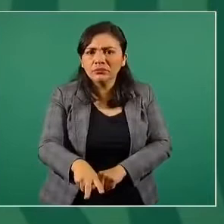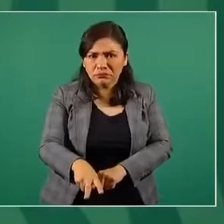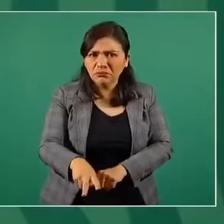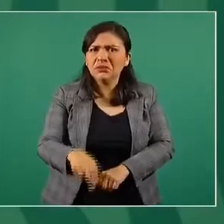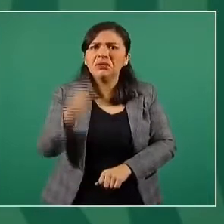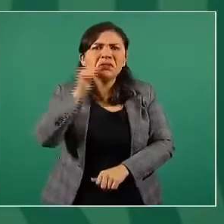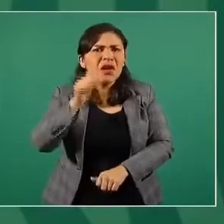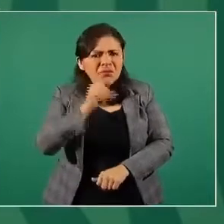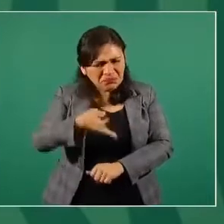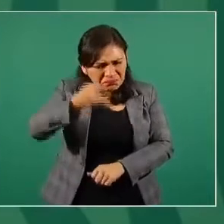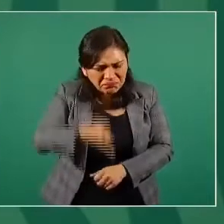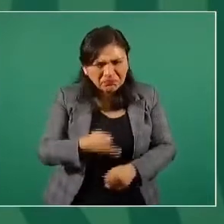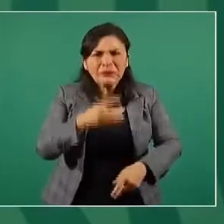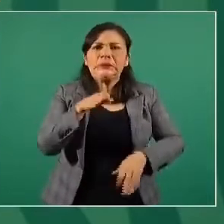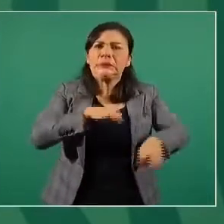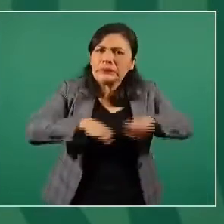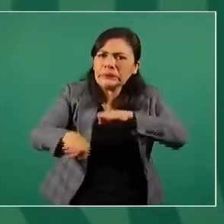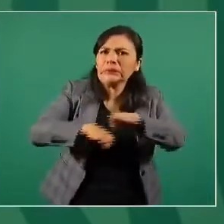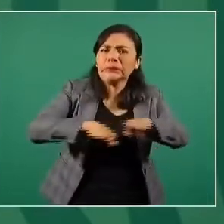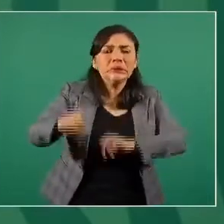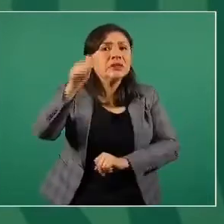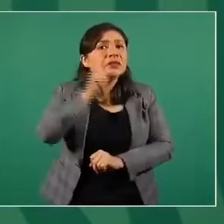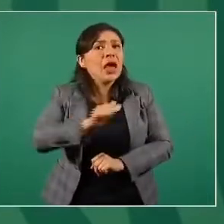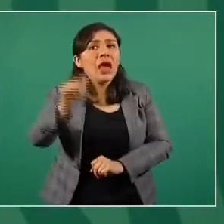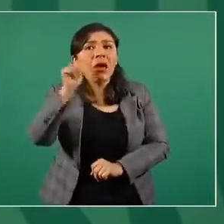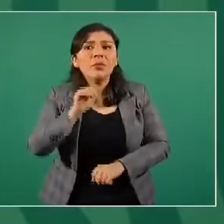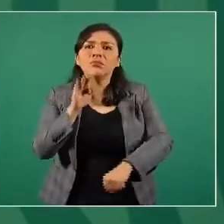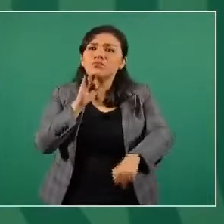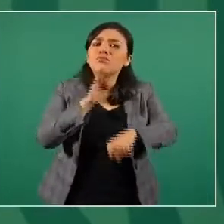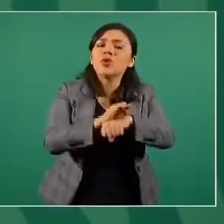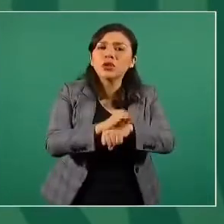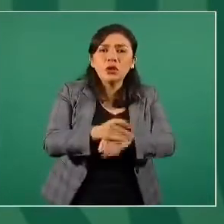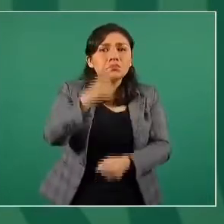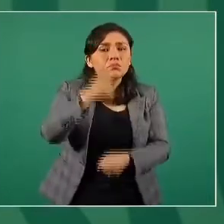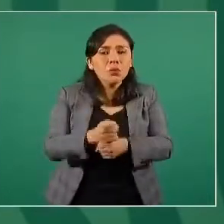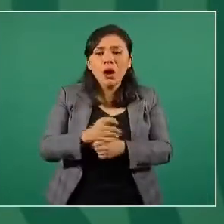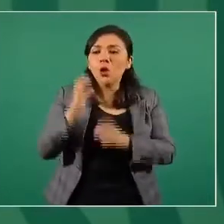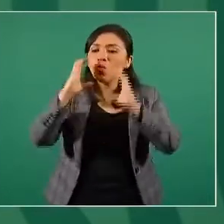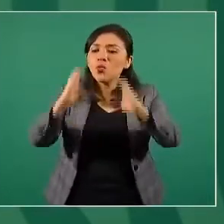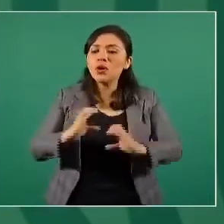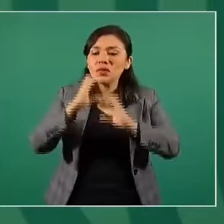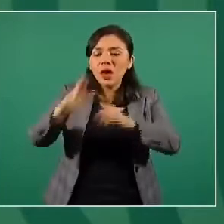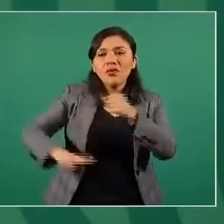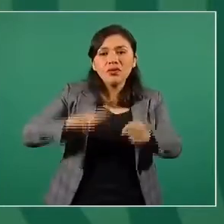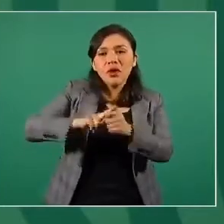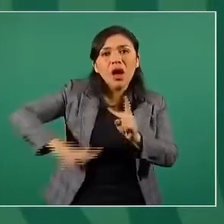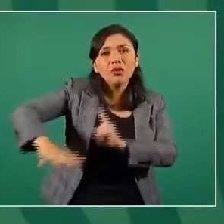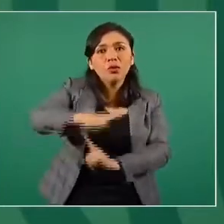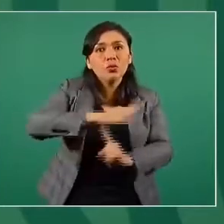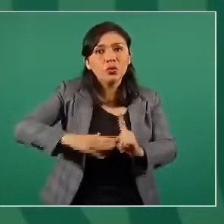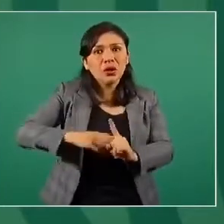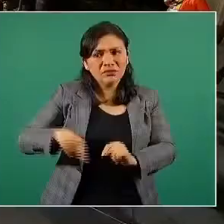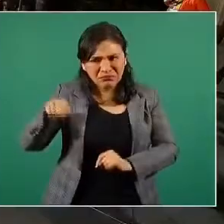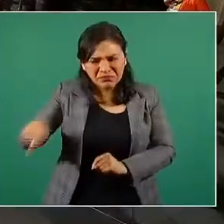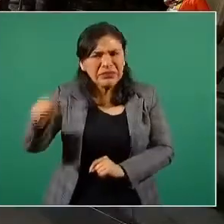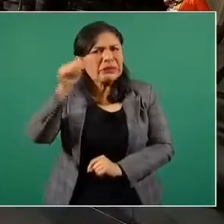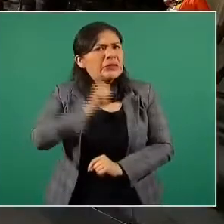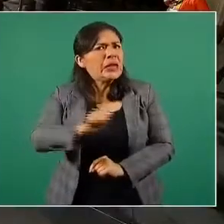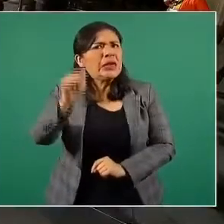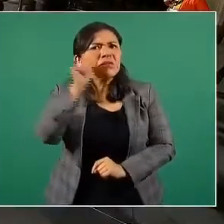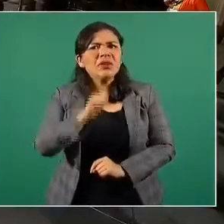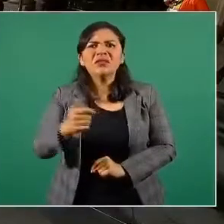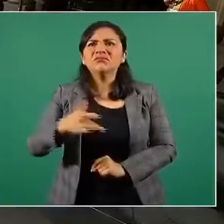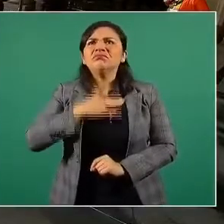cooperativas que siempre han estado protegiendo el medio ambiente, que se ha opuesto siempre